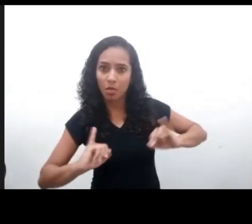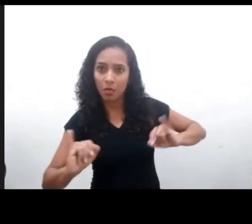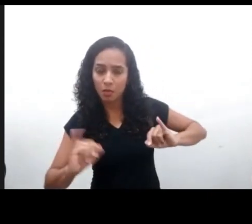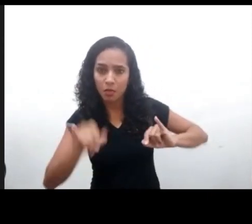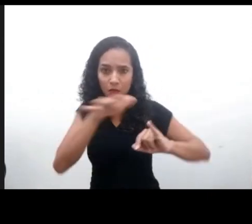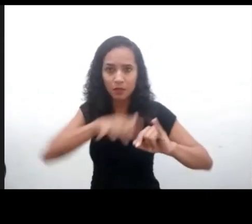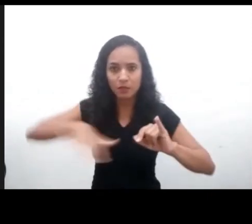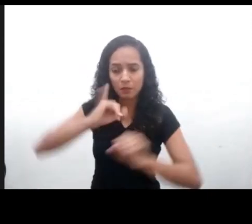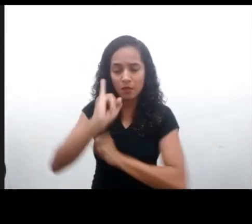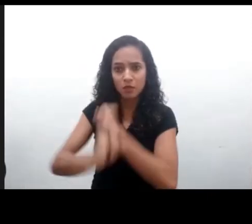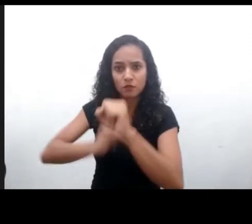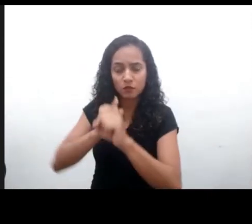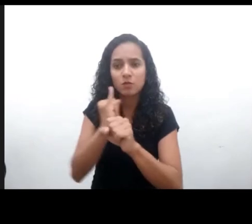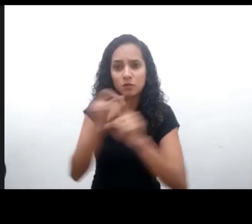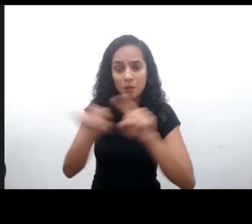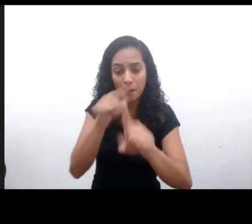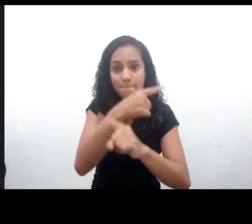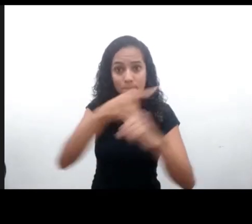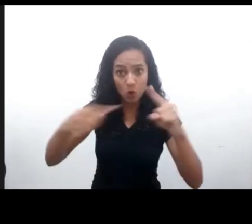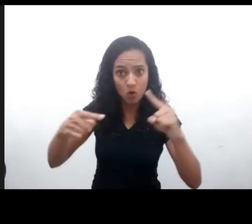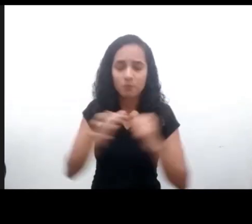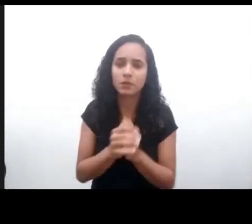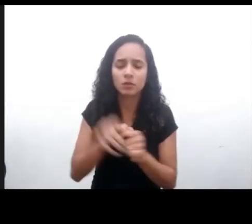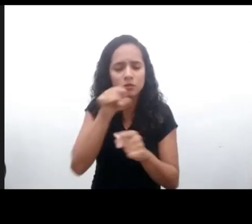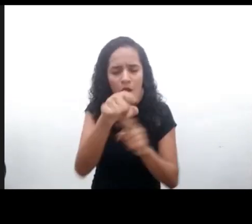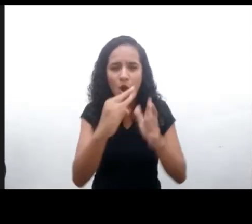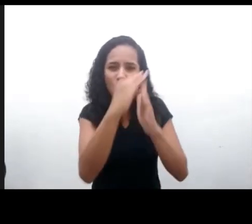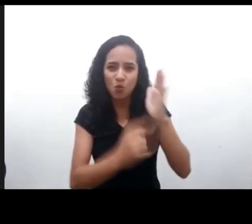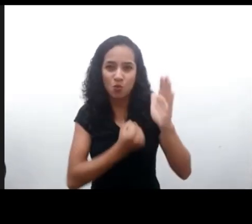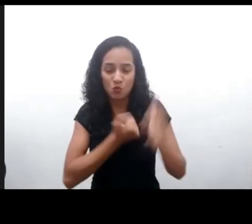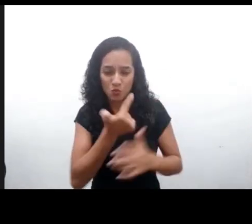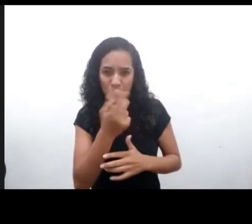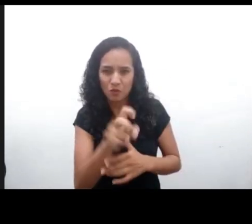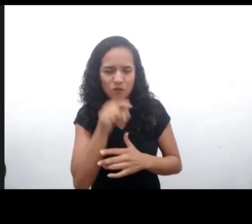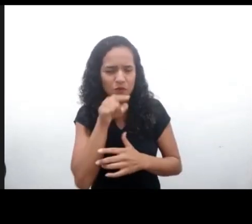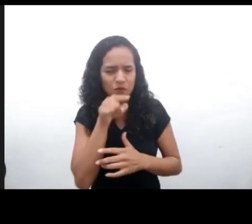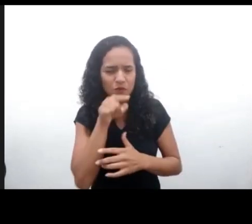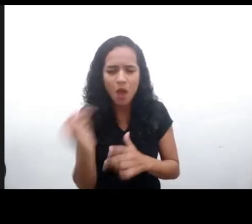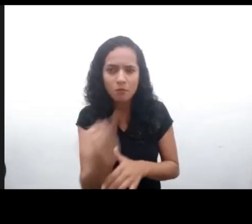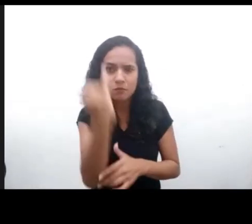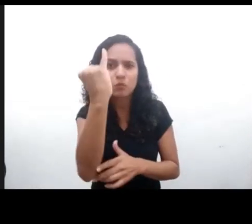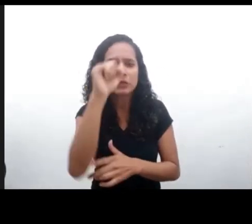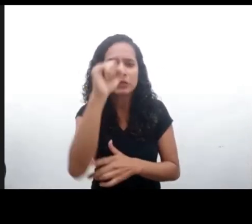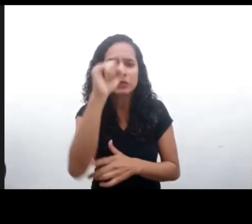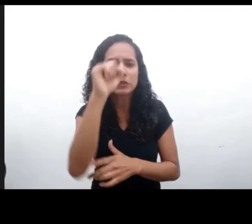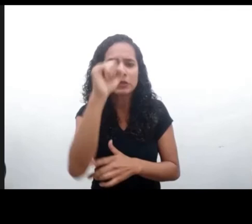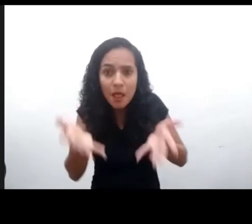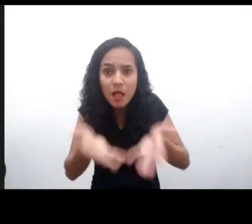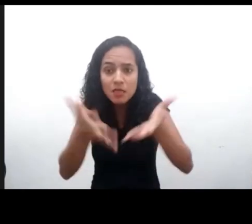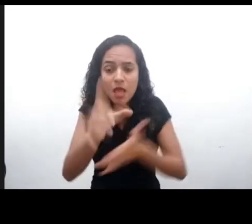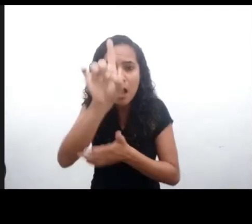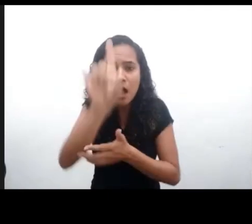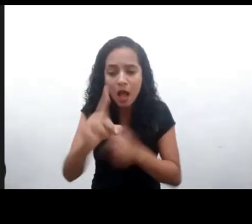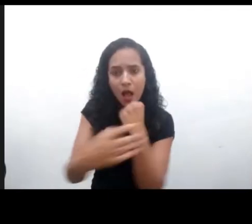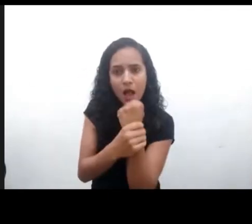publicidad en entornos virtuales. Por todo esto, la observación general número 25 es totalmente relevante para promover la